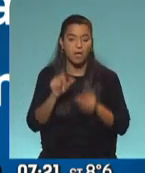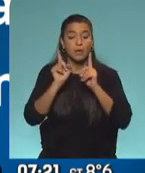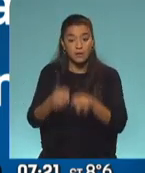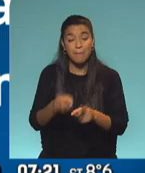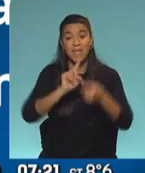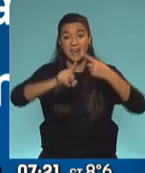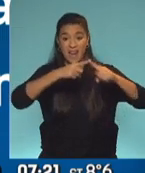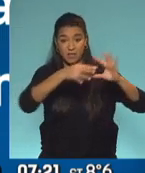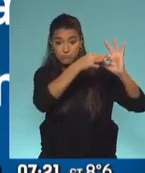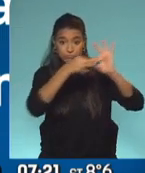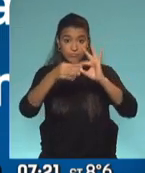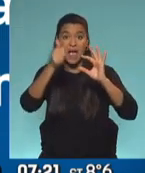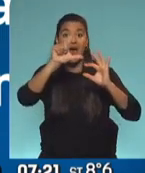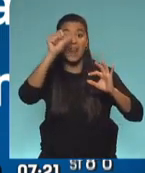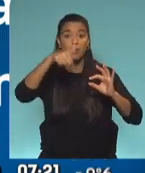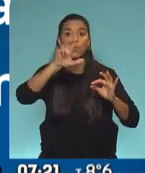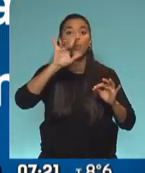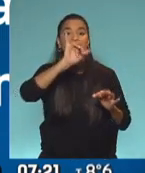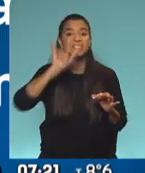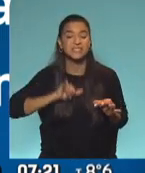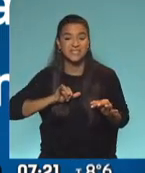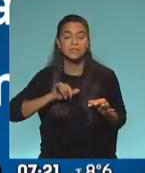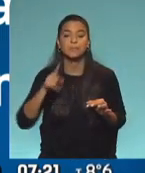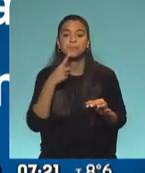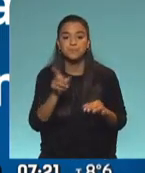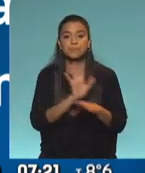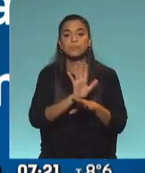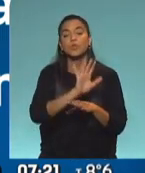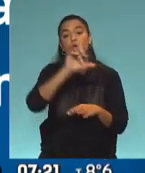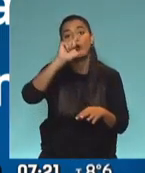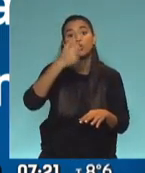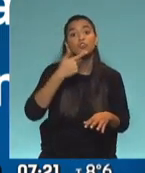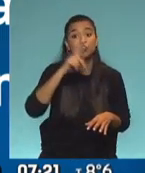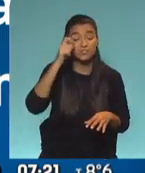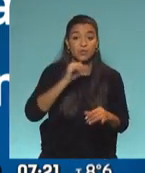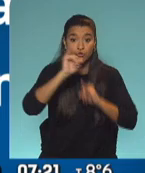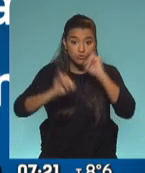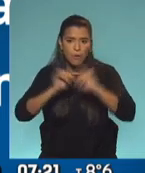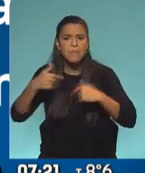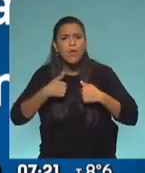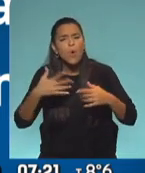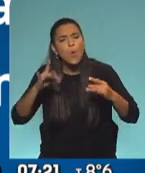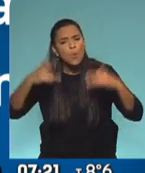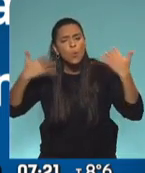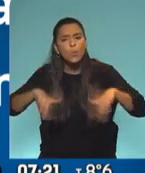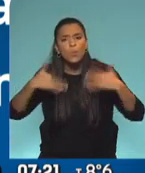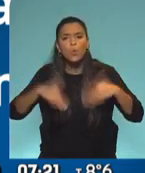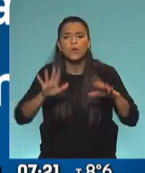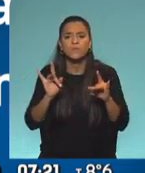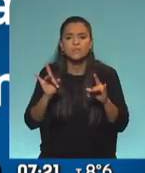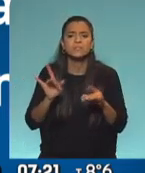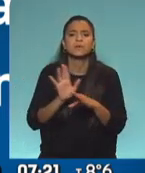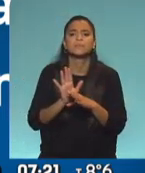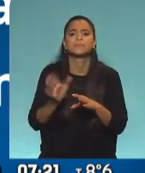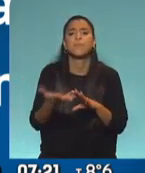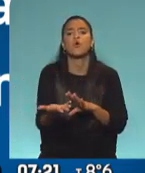Alan Ruiz, que de él estábamos hablando, contó Martín Coste, me costó un montón sacárselo a